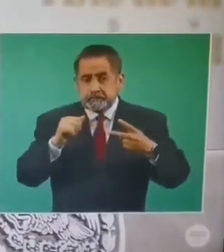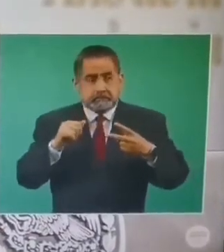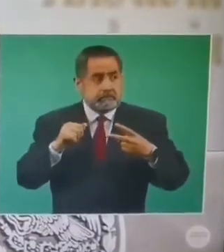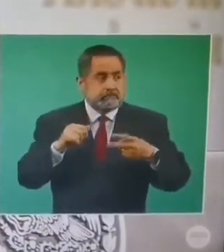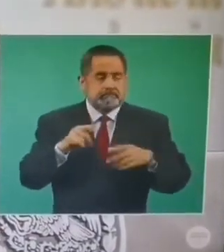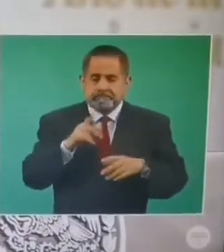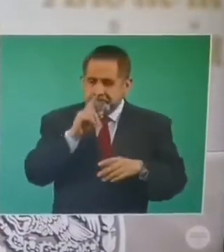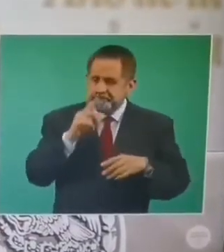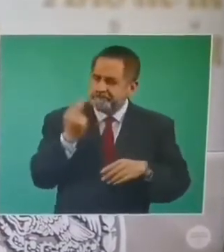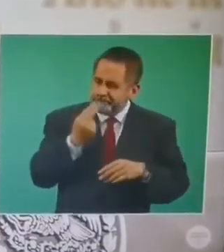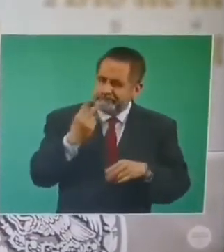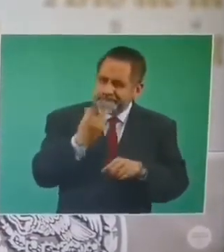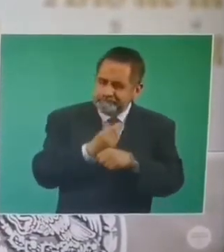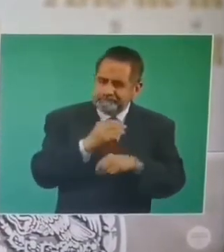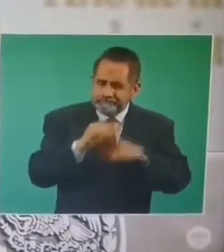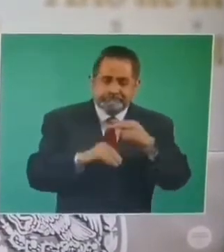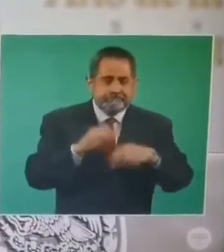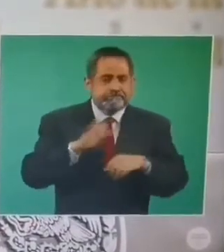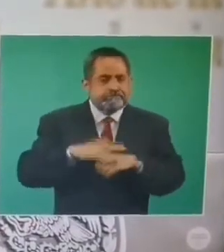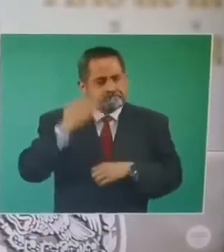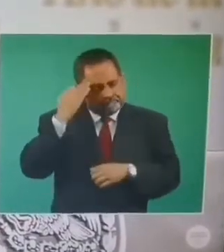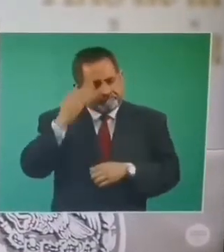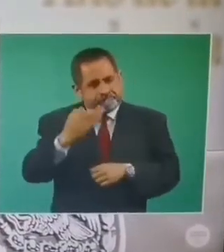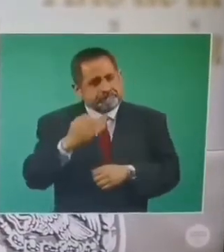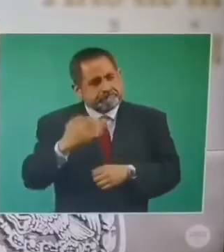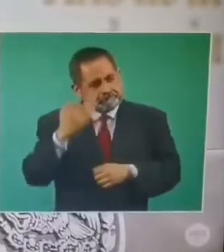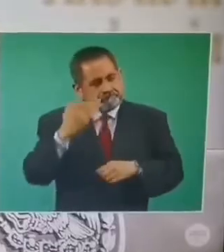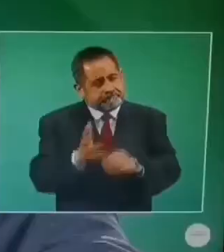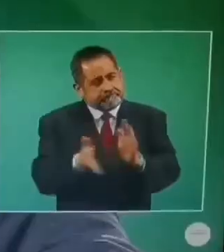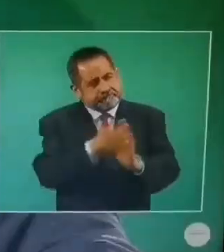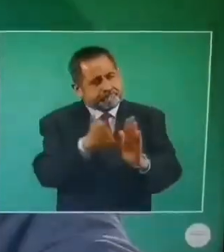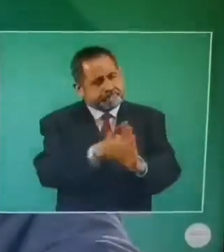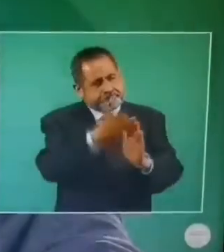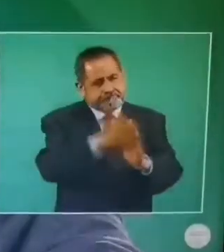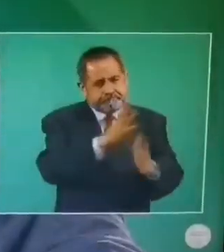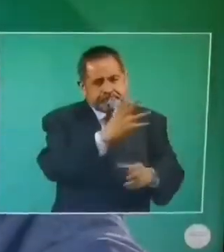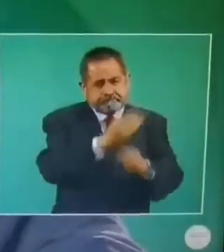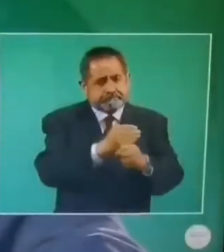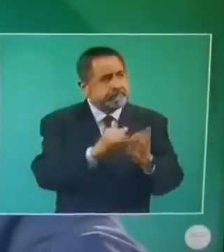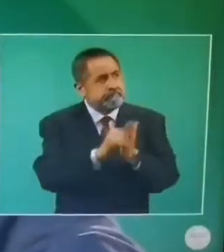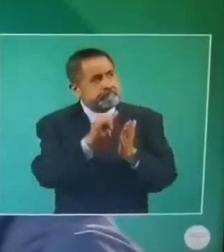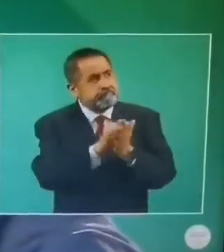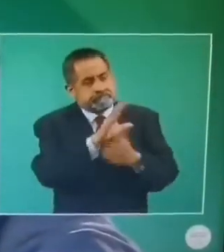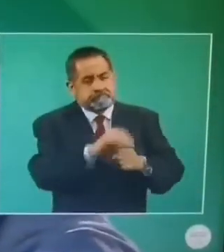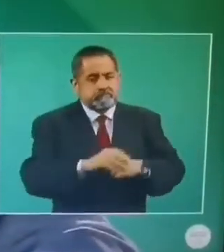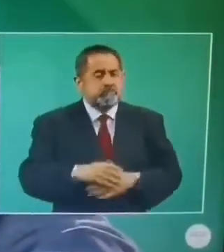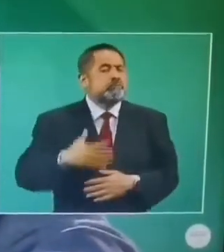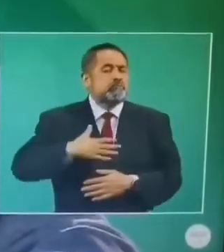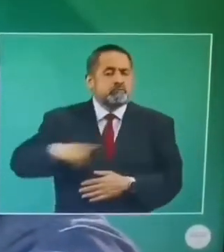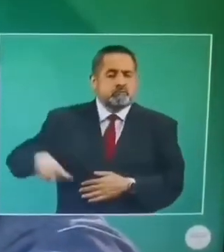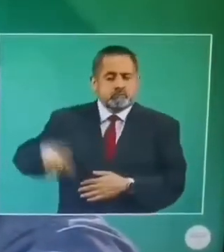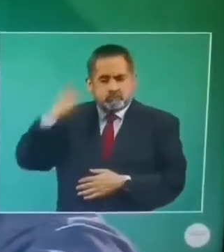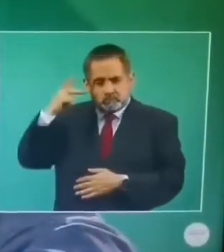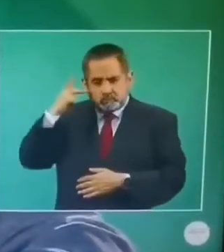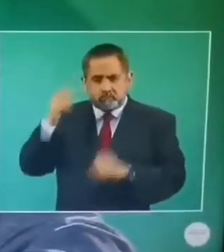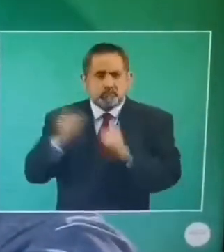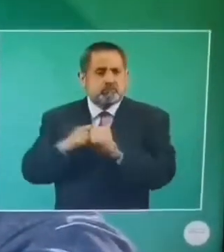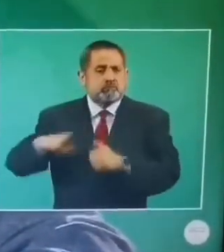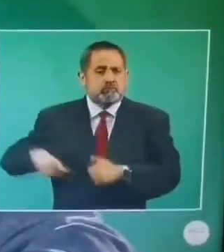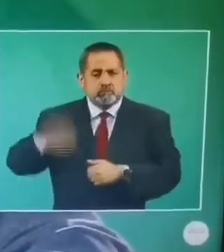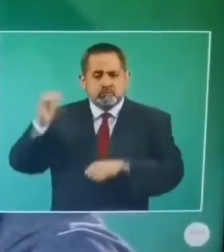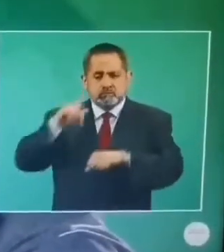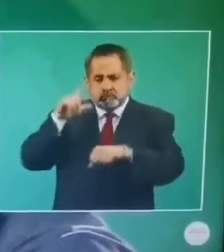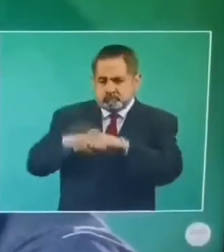pero necesitan etapas de restauración. El gobierno de Puebla, comprometido con el gobierno federal,